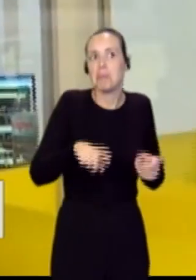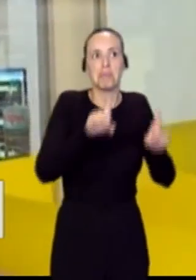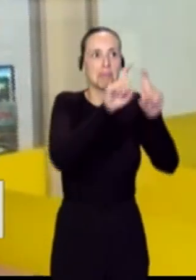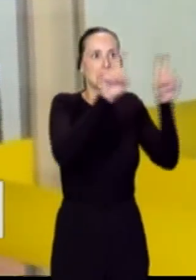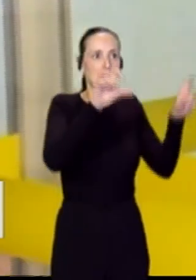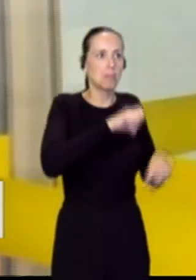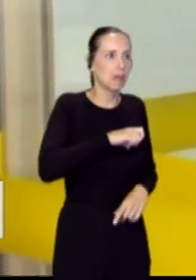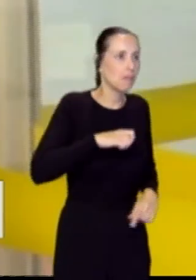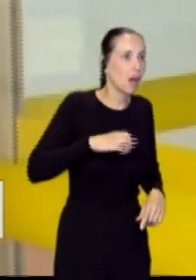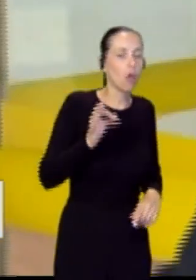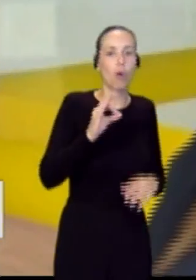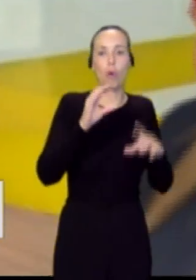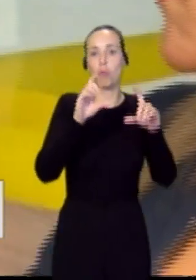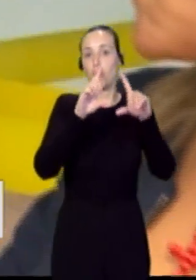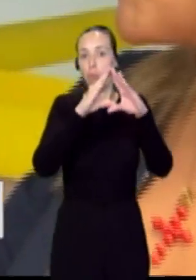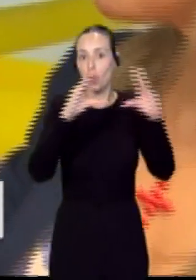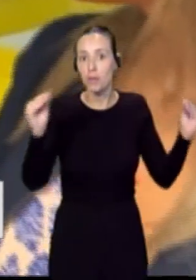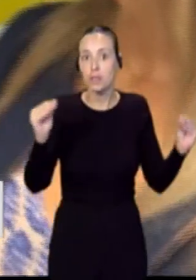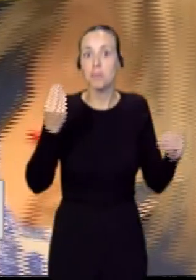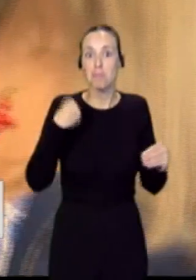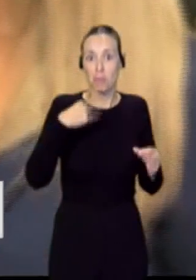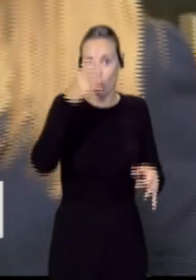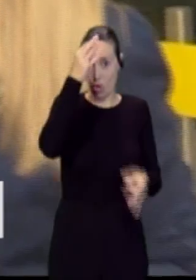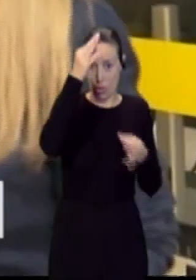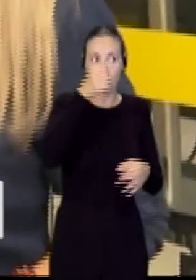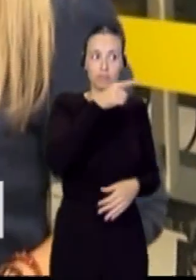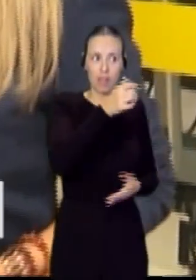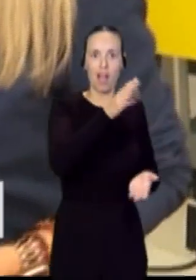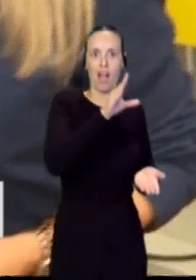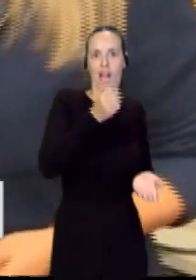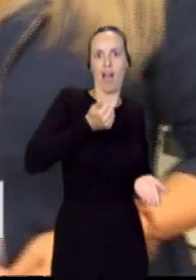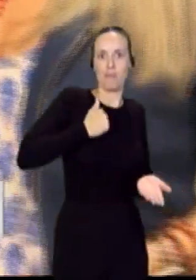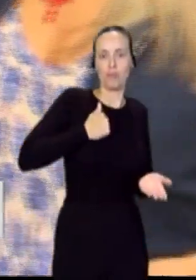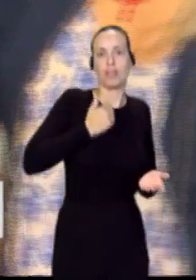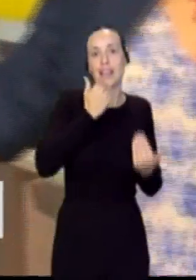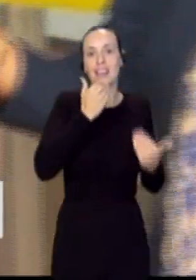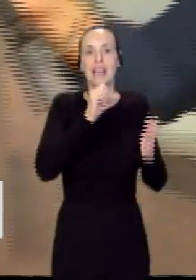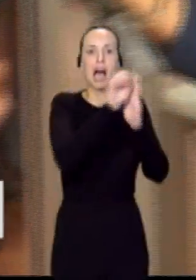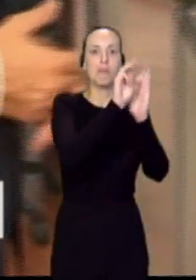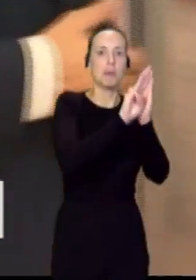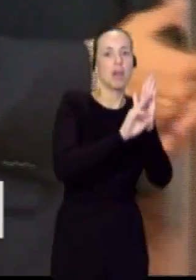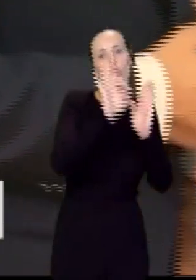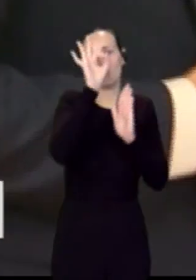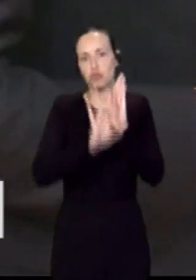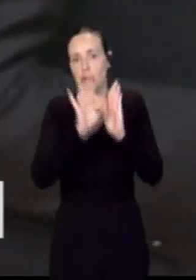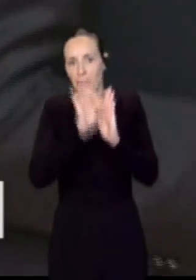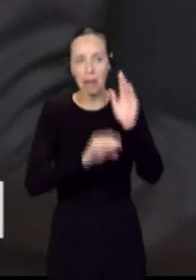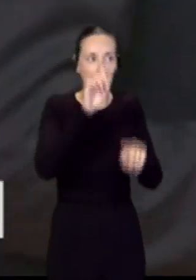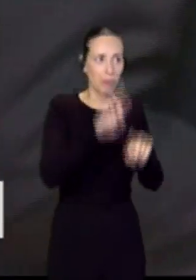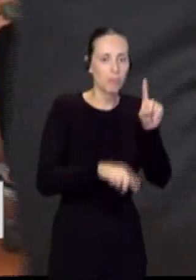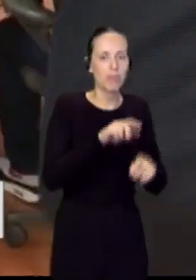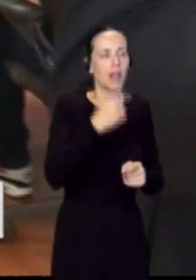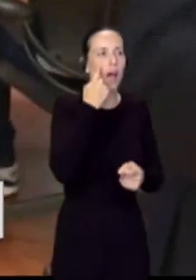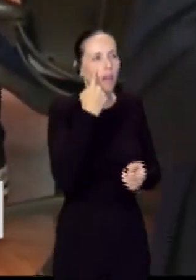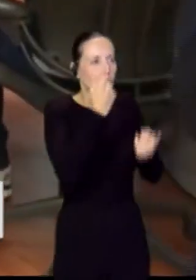universidad o cualquier empresa puede utilizar esos datos para mejorar a través de una aplicación o un software determinado las capacidades de movilidad de la